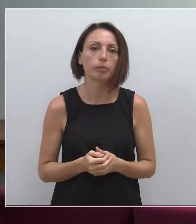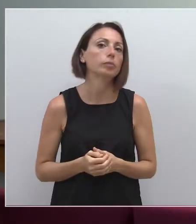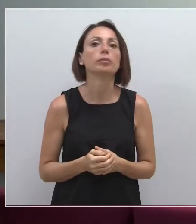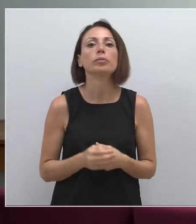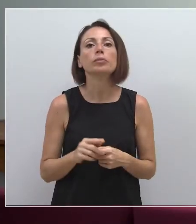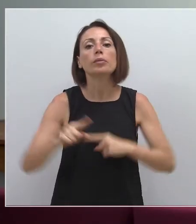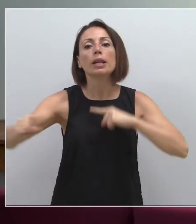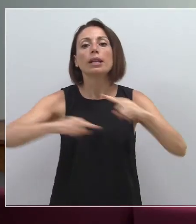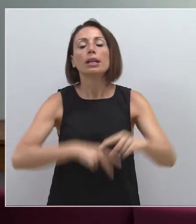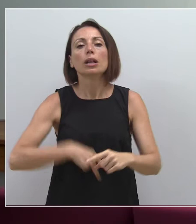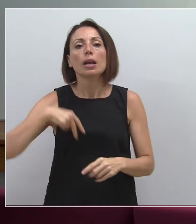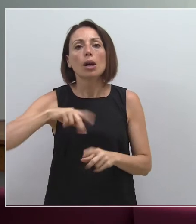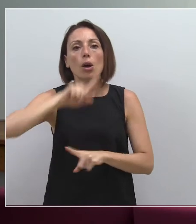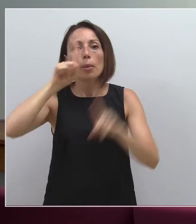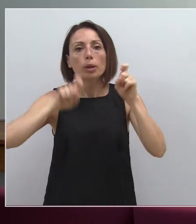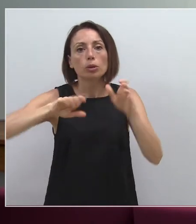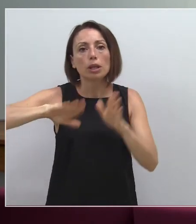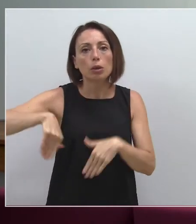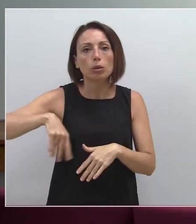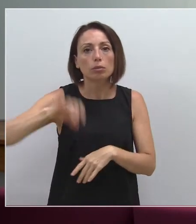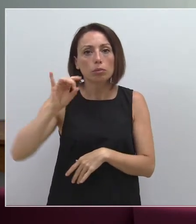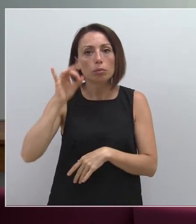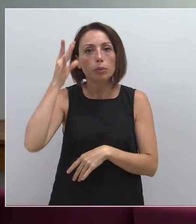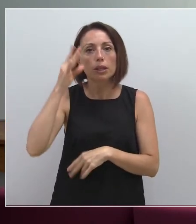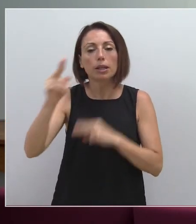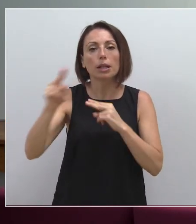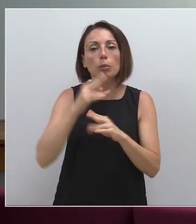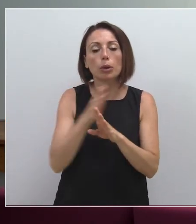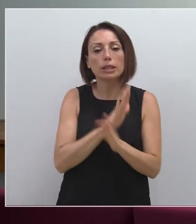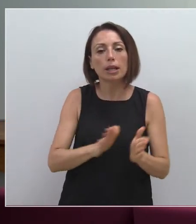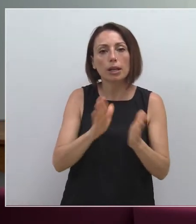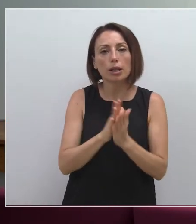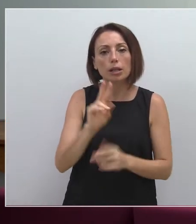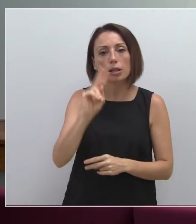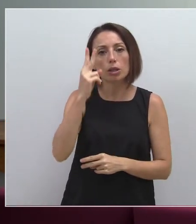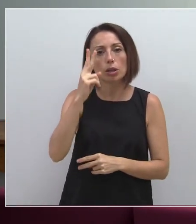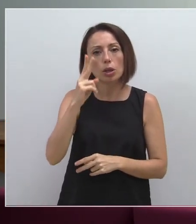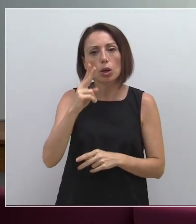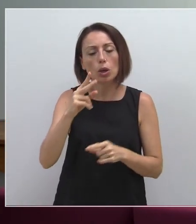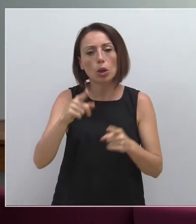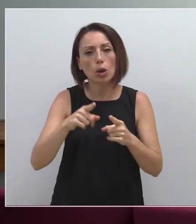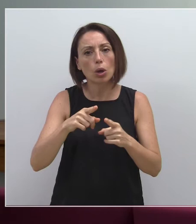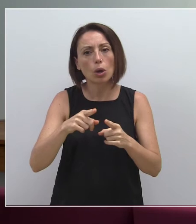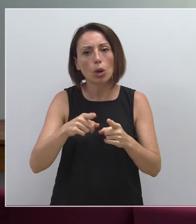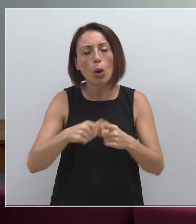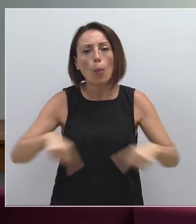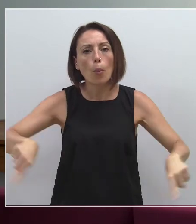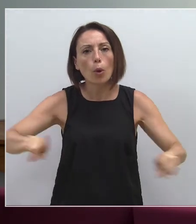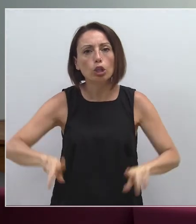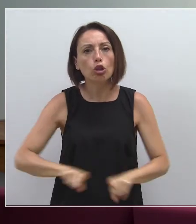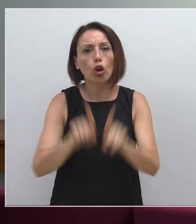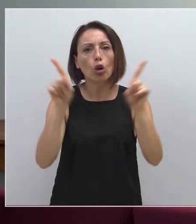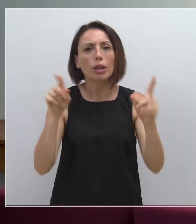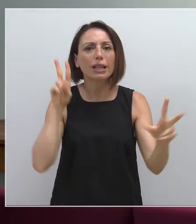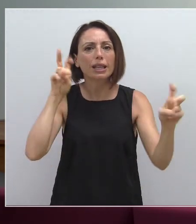Para el director general, una última pregunta que me ha surgido con la respuesta de mi compañero. ¿Esos dos nuevos casos de puertolumbreras tienen relación con la